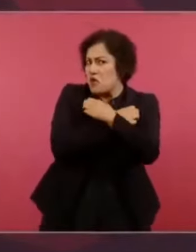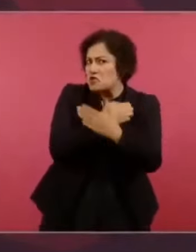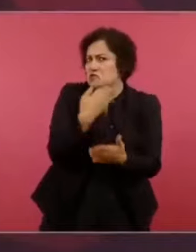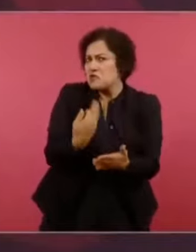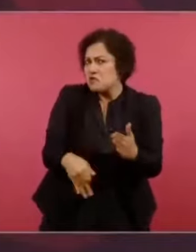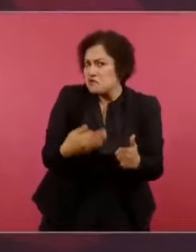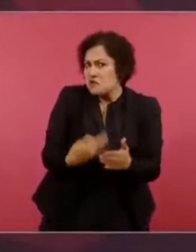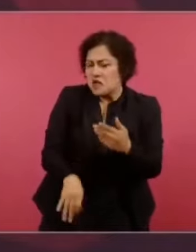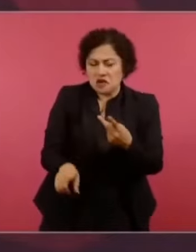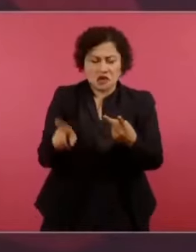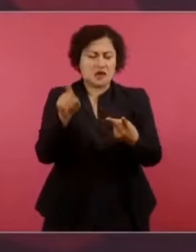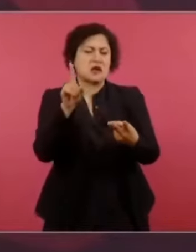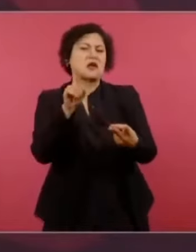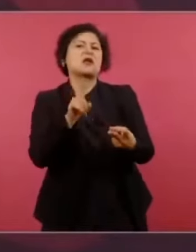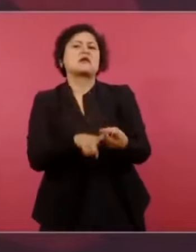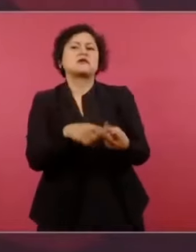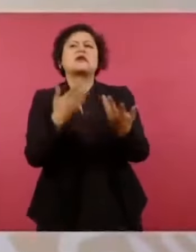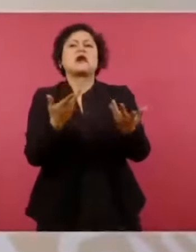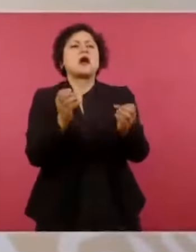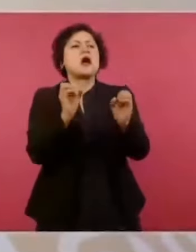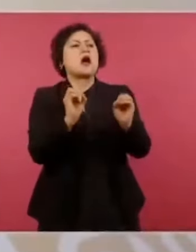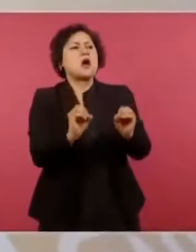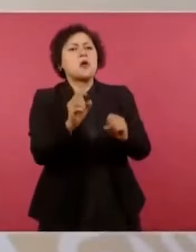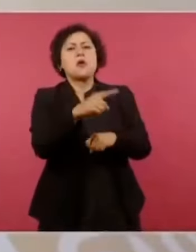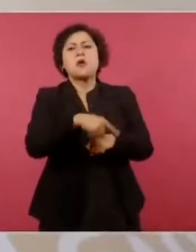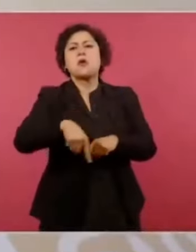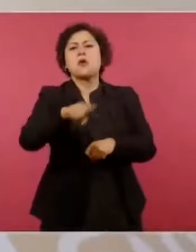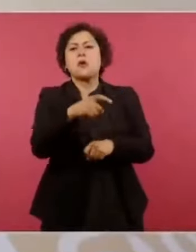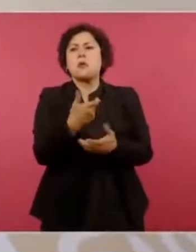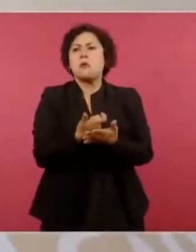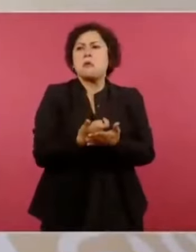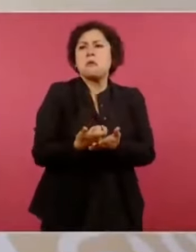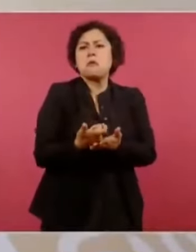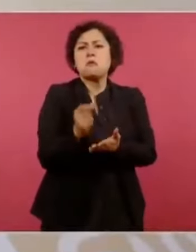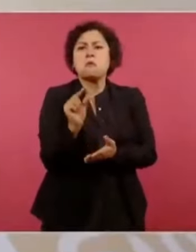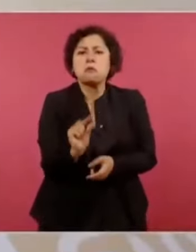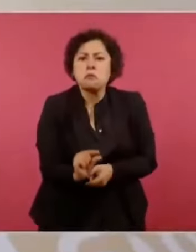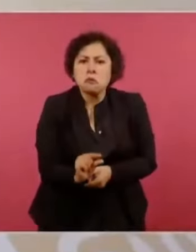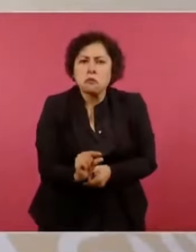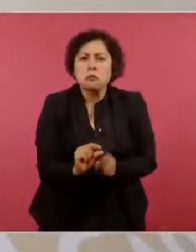pero nadie o muy pocos decían la corrupción.